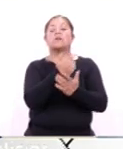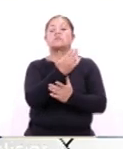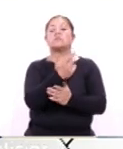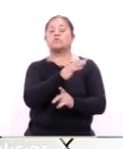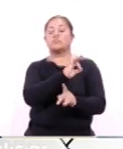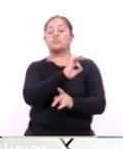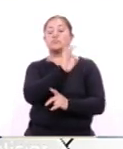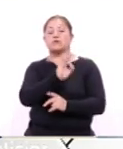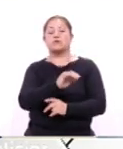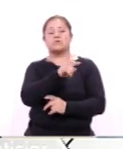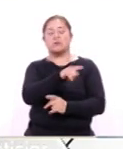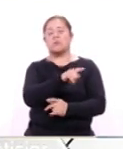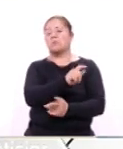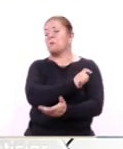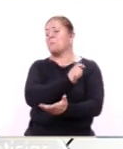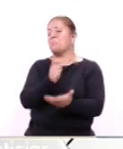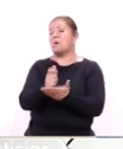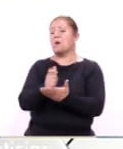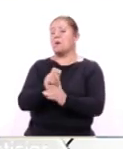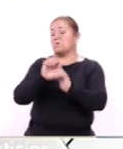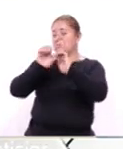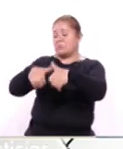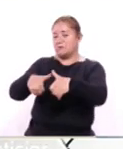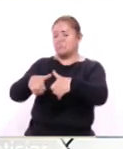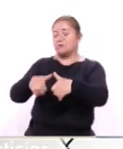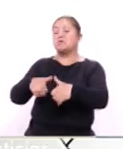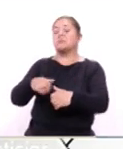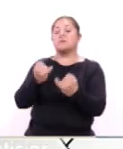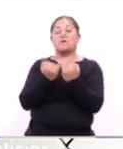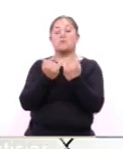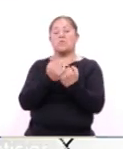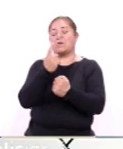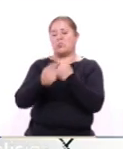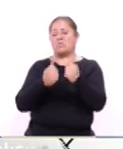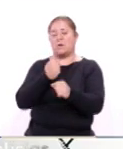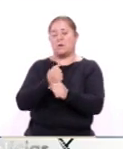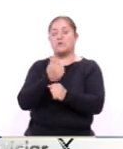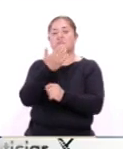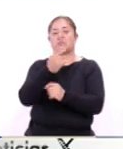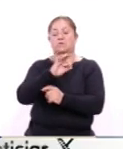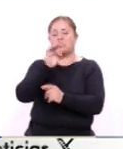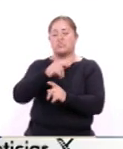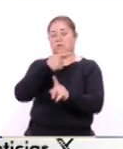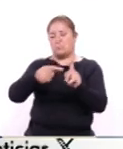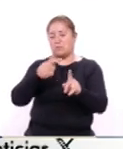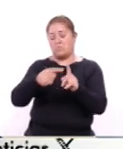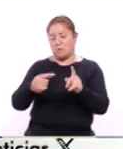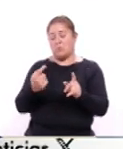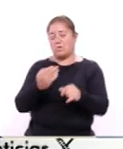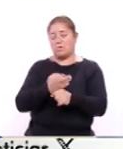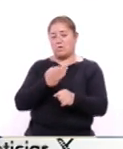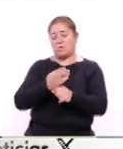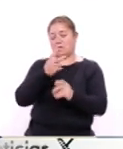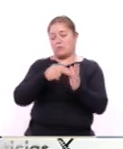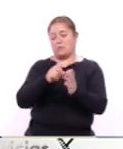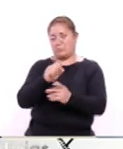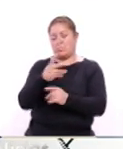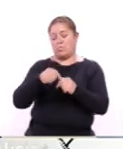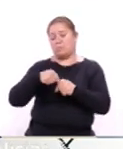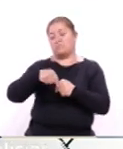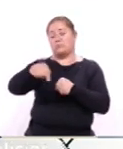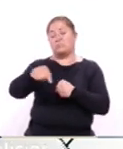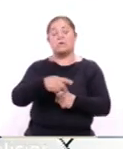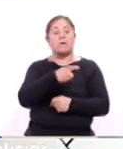de esta inscripción y de esta anualidad en el ejercicio fiscal 2024 y que este